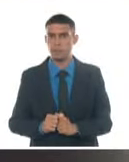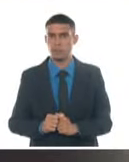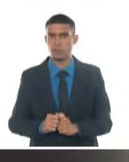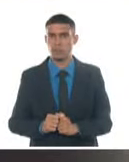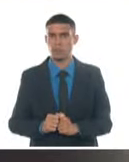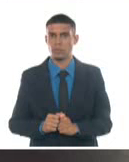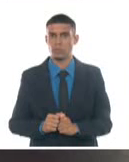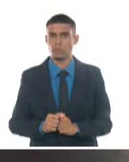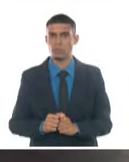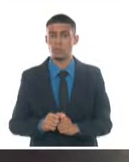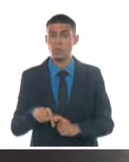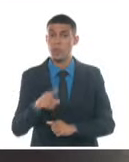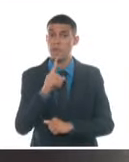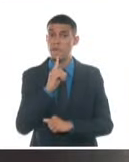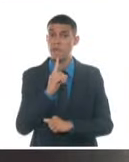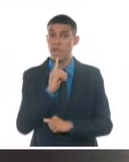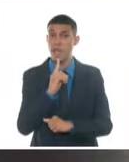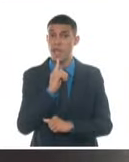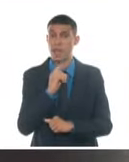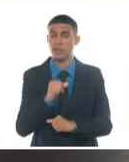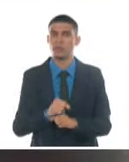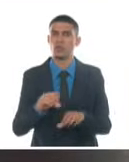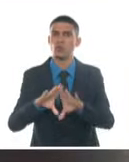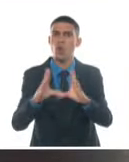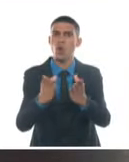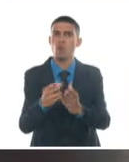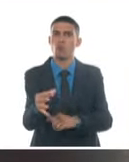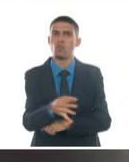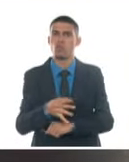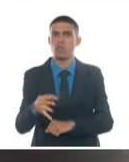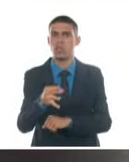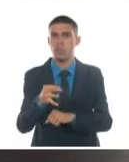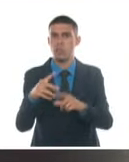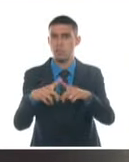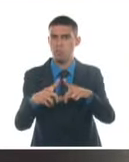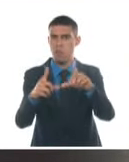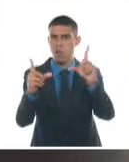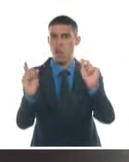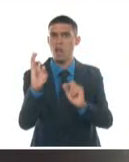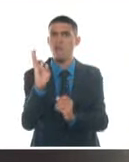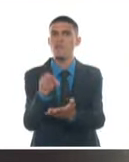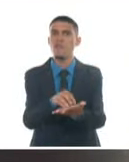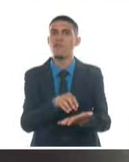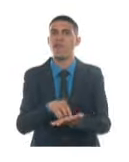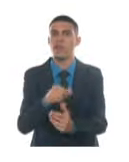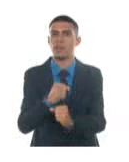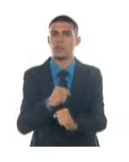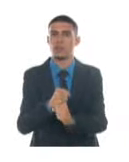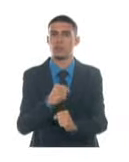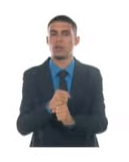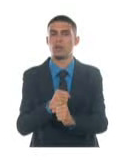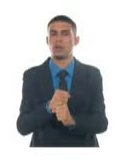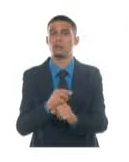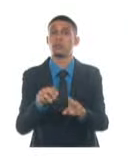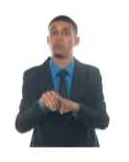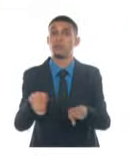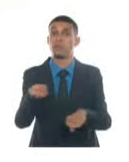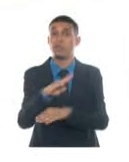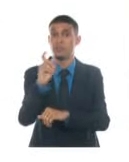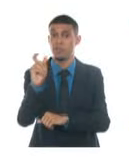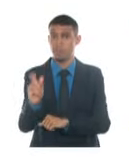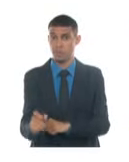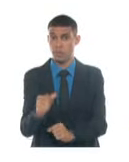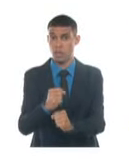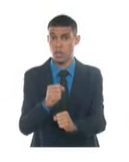Y este viernes se realizaron en todos los municipios del país las ferias de empleo. La titular del Ministerio de Trabajo y